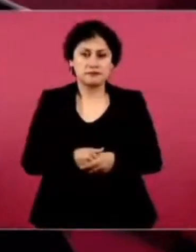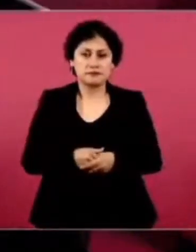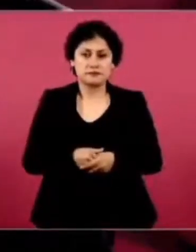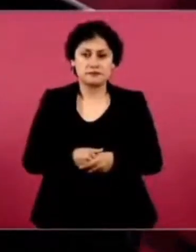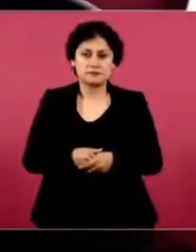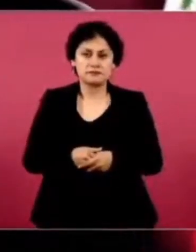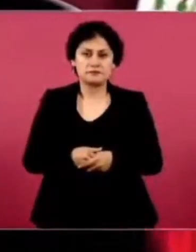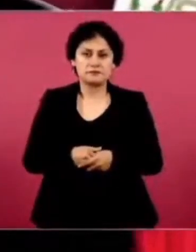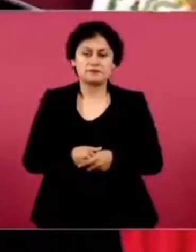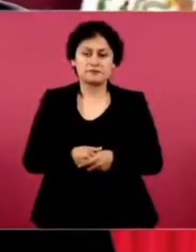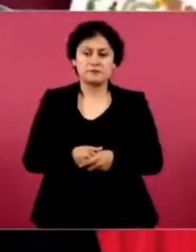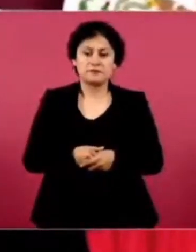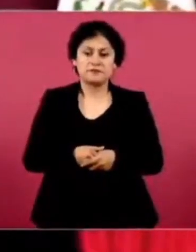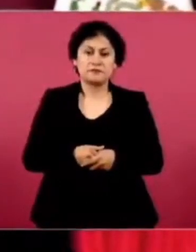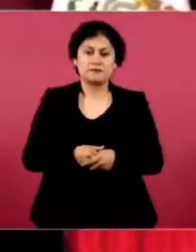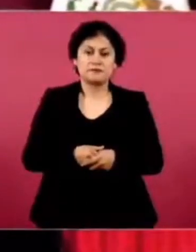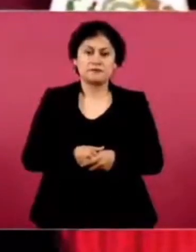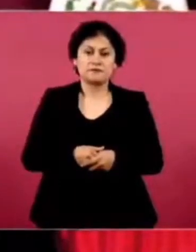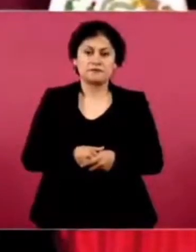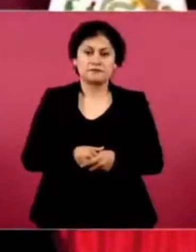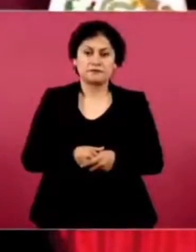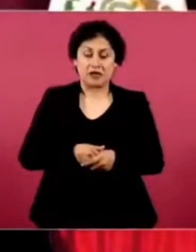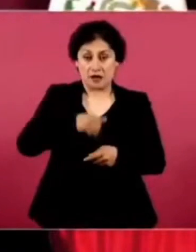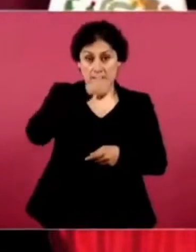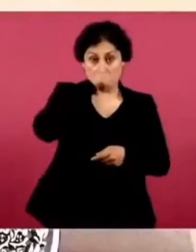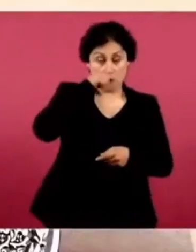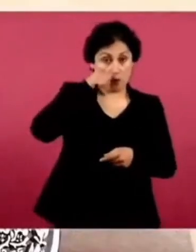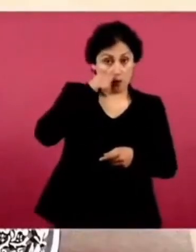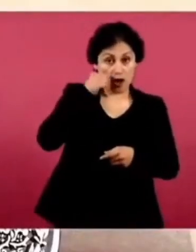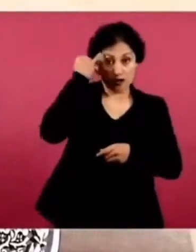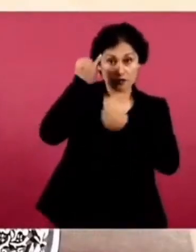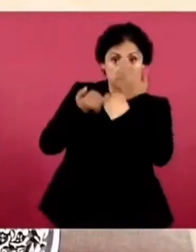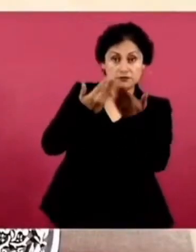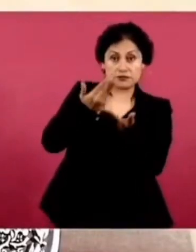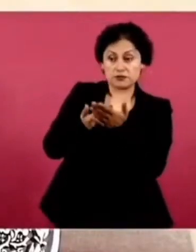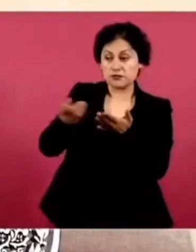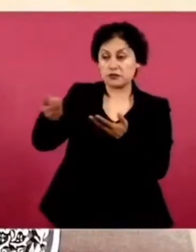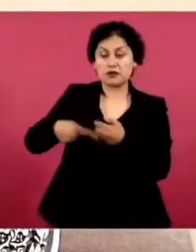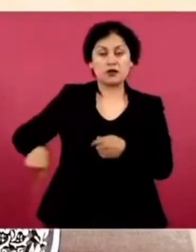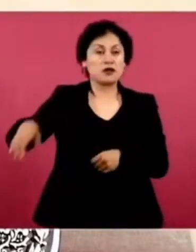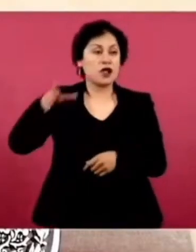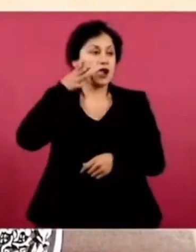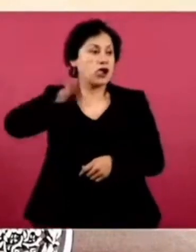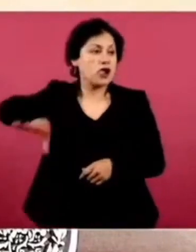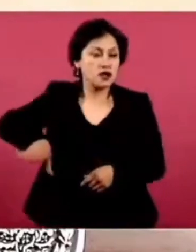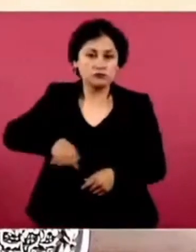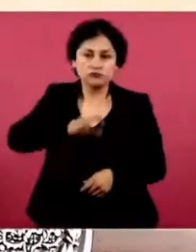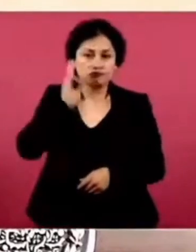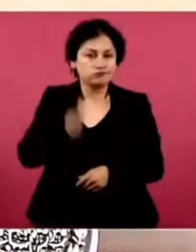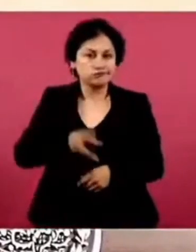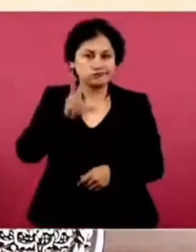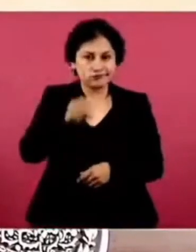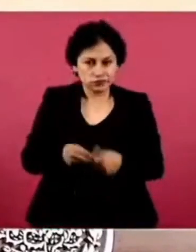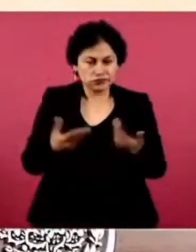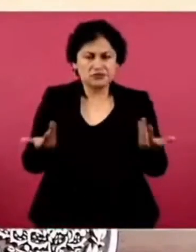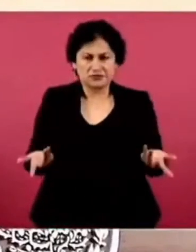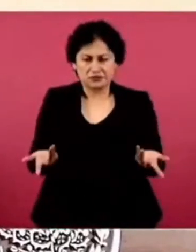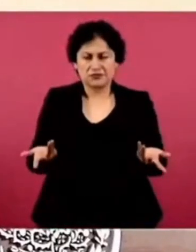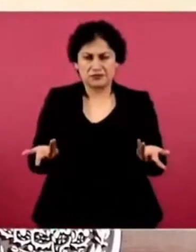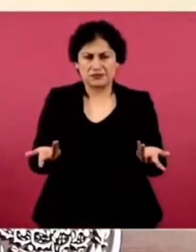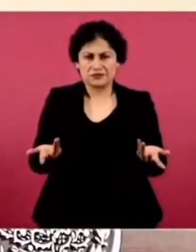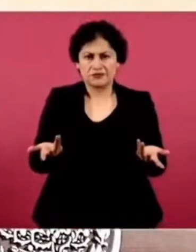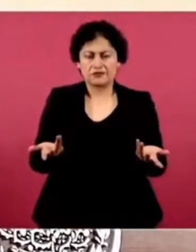Rechazaron iniciativas al presidente Juárez. En una ocasión. Cuando se regresa.